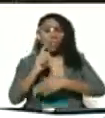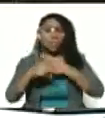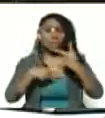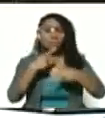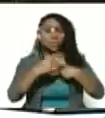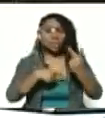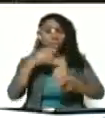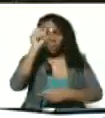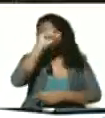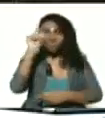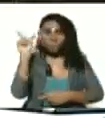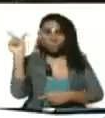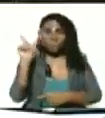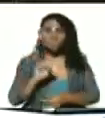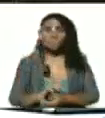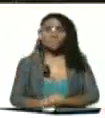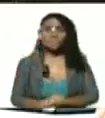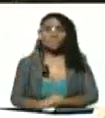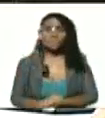Socialista Unido de Venezuela.